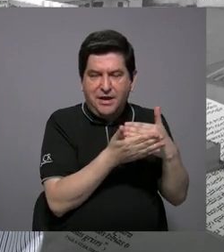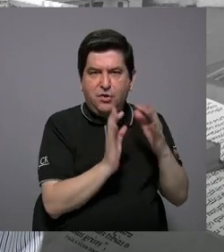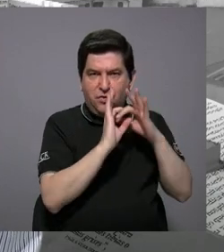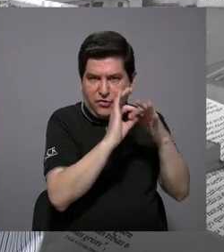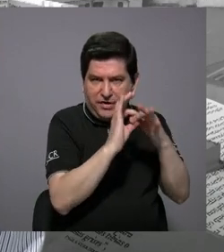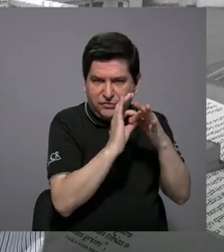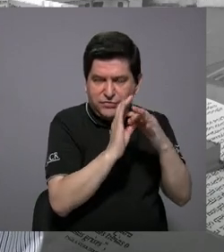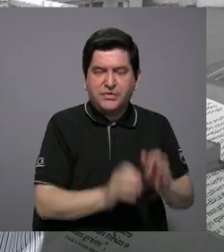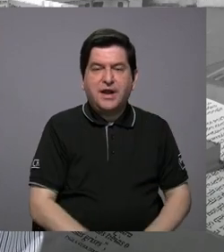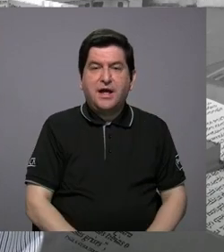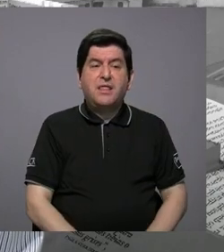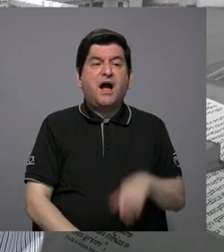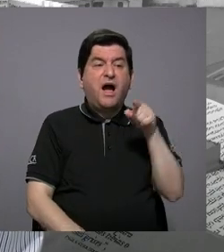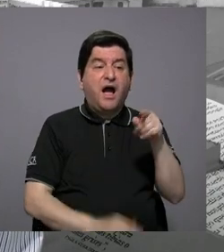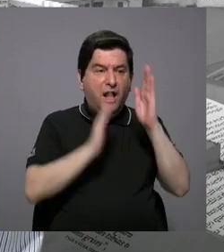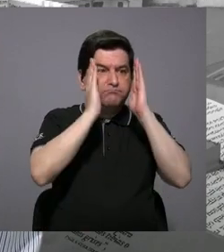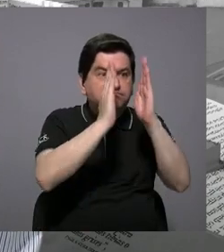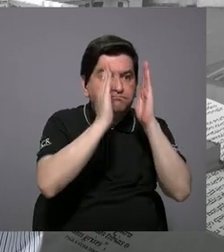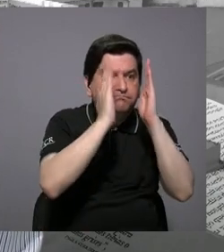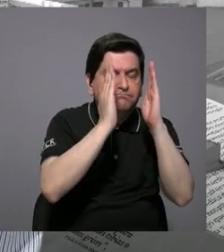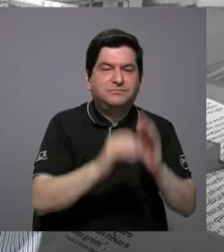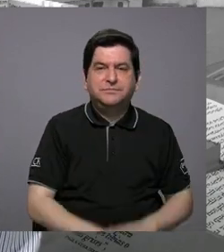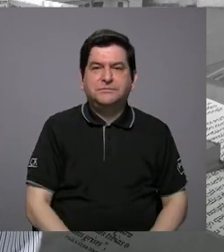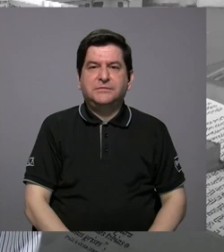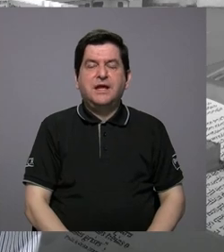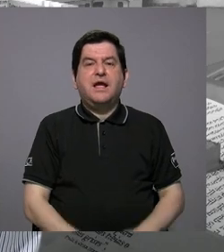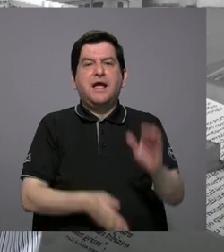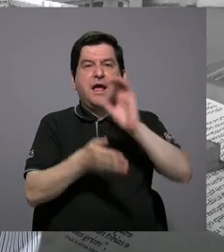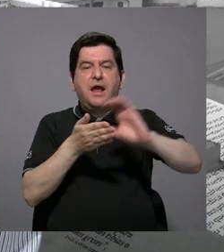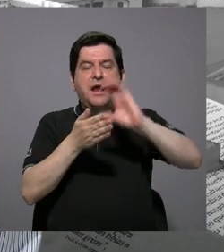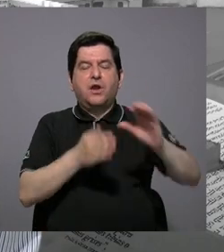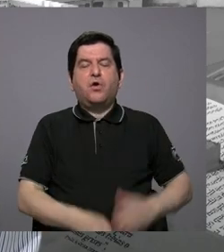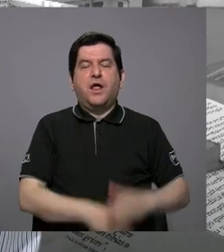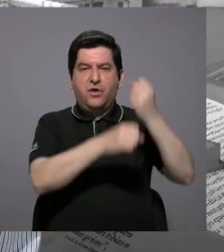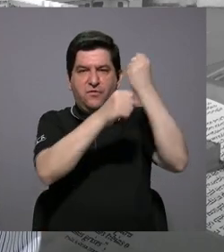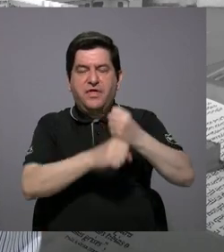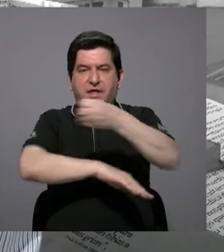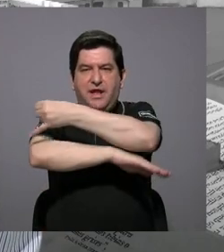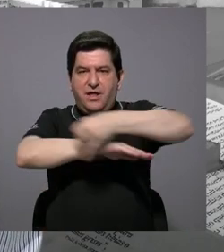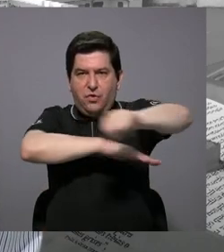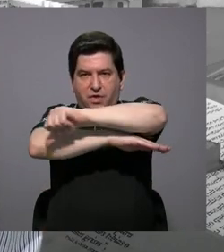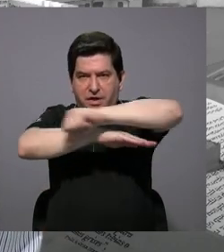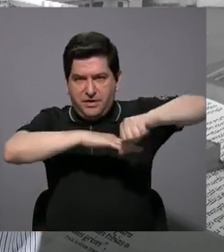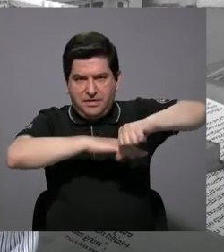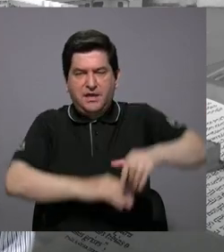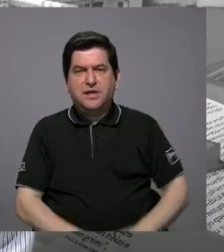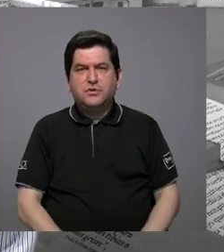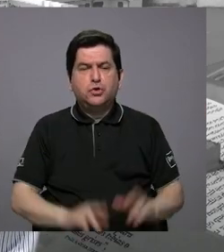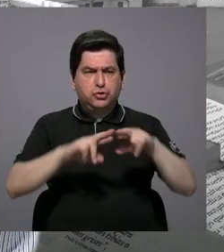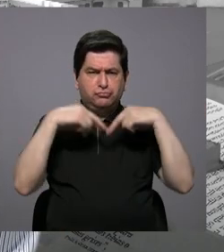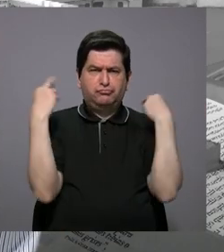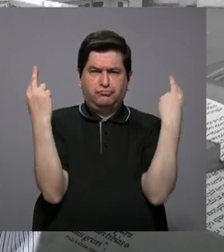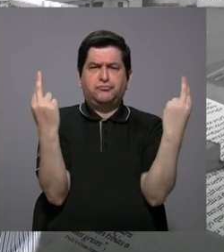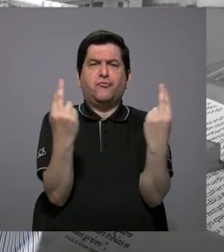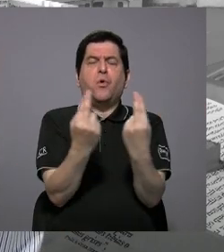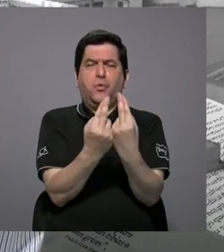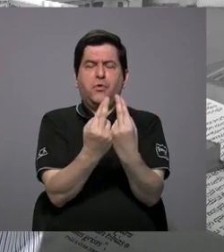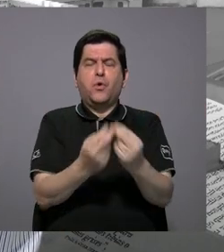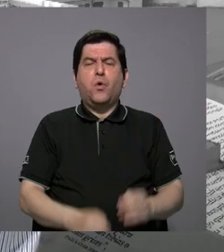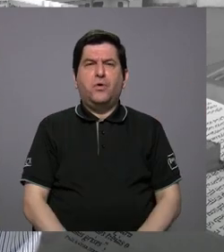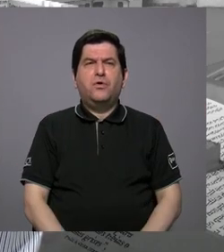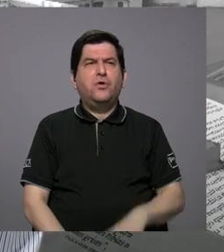reglamentos y entonces le dan importancia. Por ejemplo, en el Colegio Federal de Ingenieros hubo una reunión, digamos, no